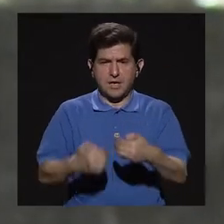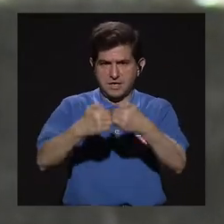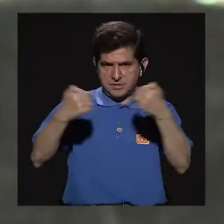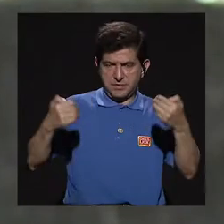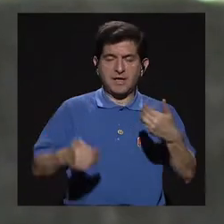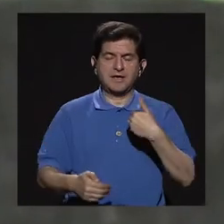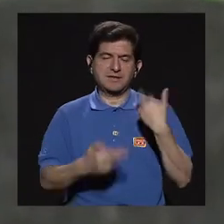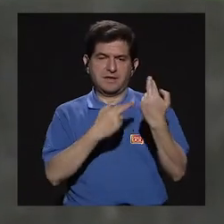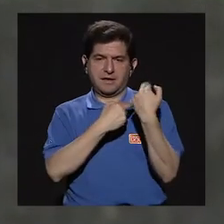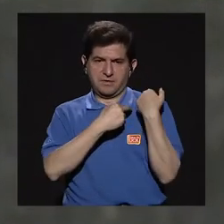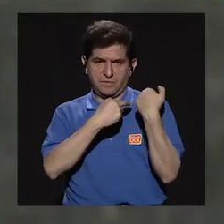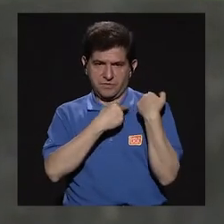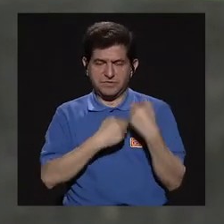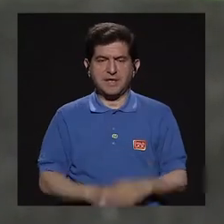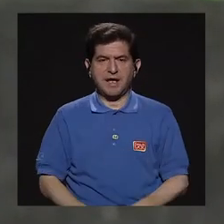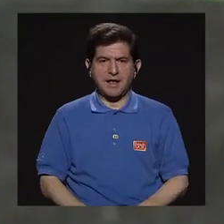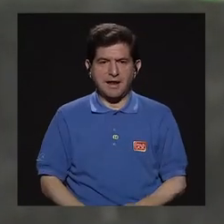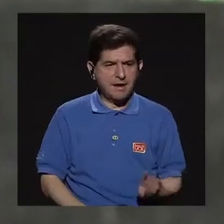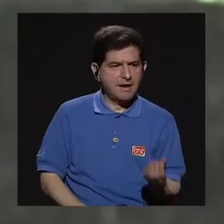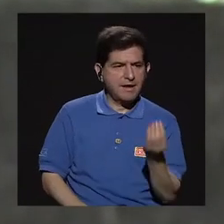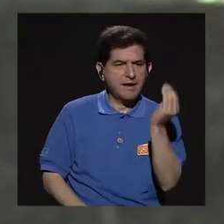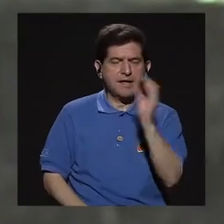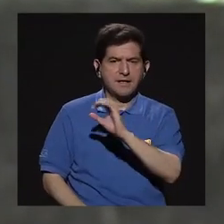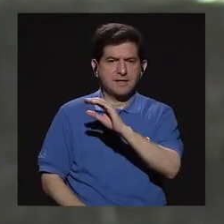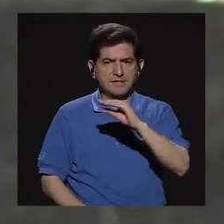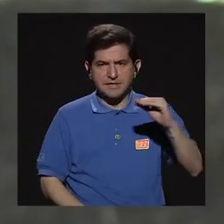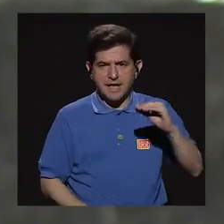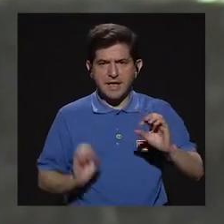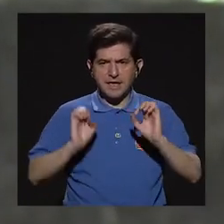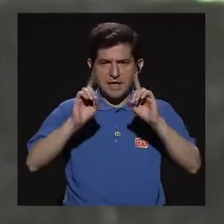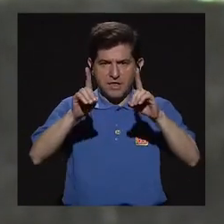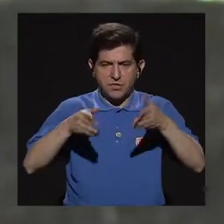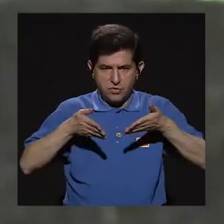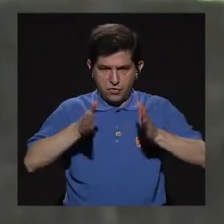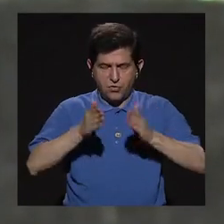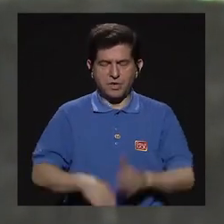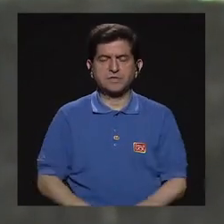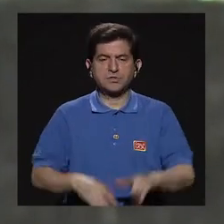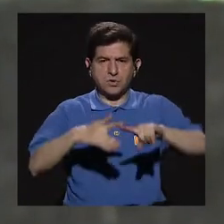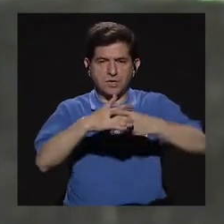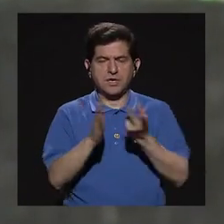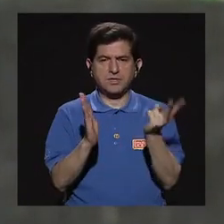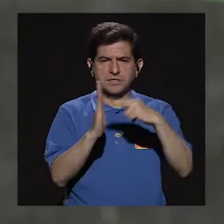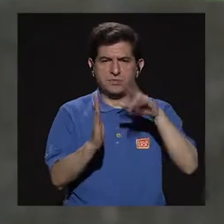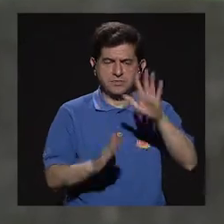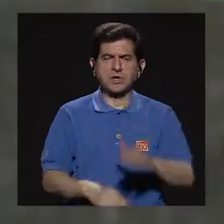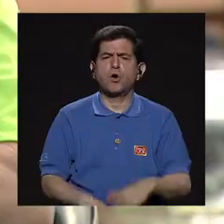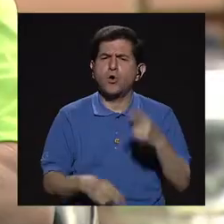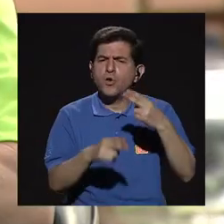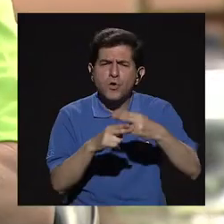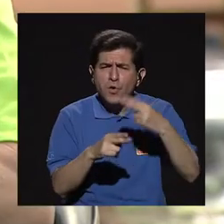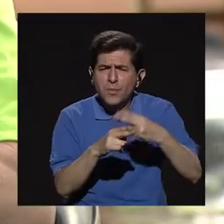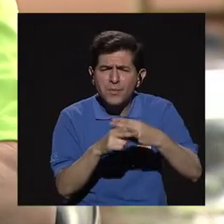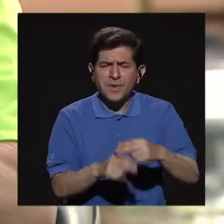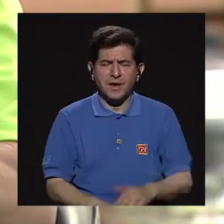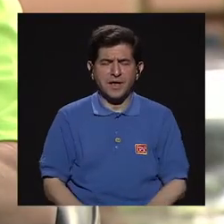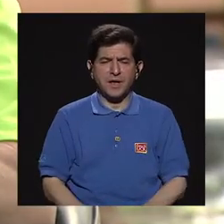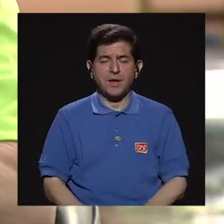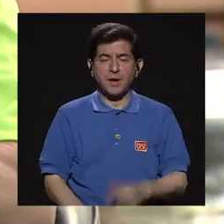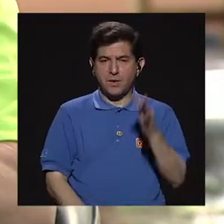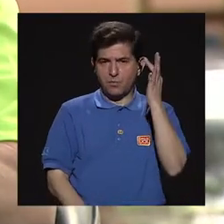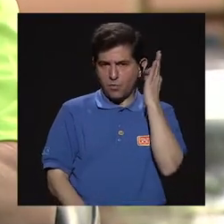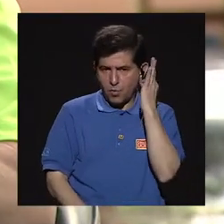a cargo la crianza y educación de sus hijos. Entonces el programa surge en el 2005. Perdón, se llama Mujeres